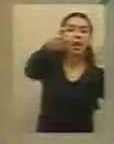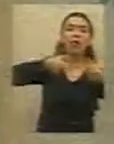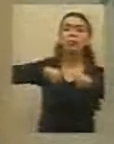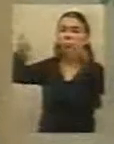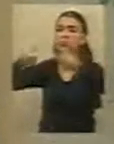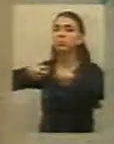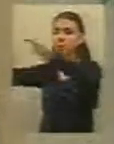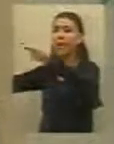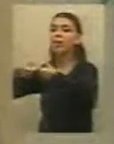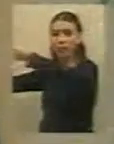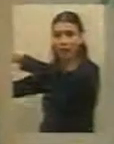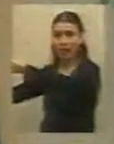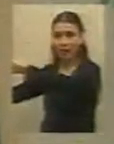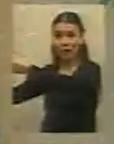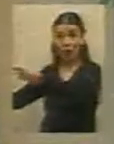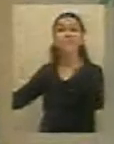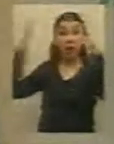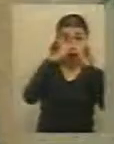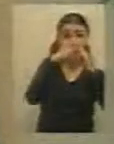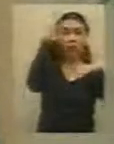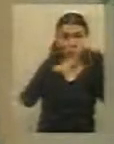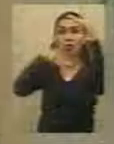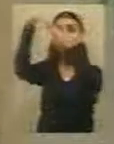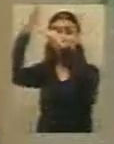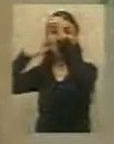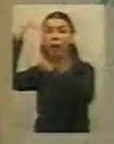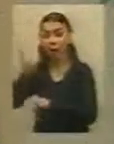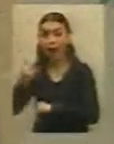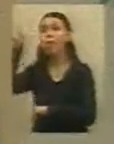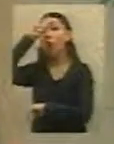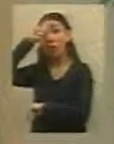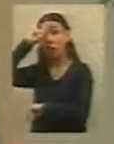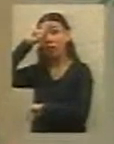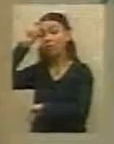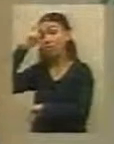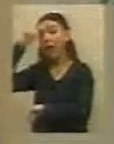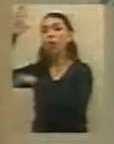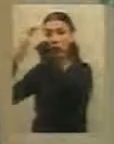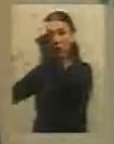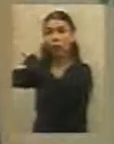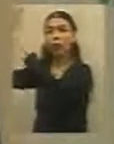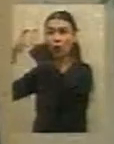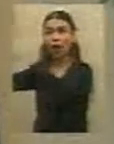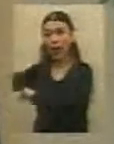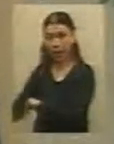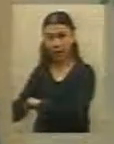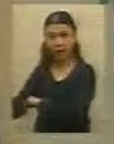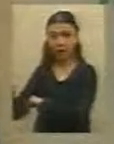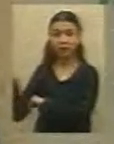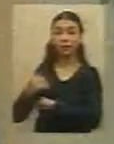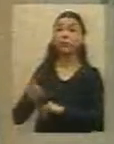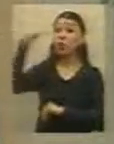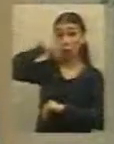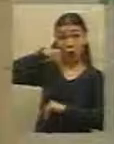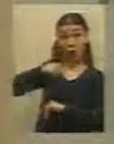tierras que dejó Don Plinio Zavala. Entonces, queremos desde la administración hacerle un homenaje. Vamos a plantear desde mañana,